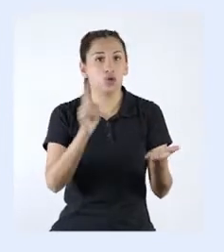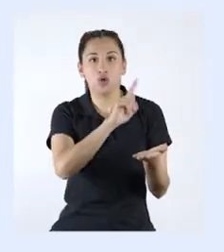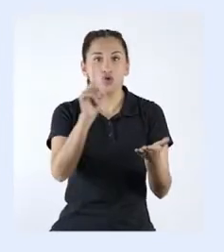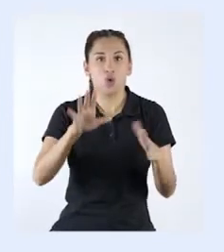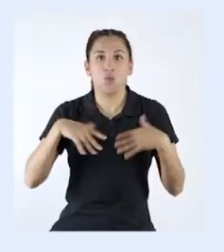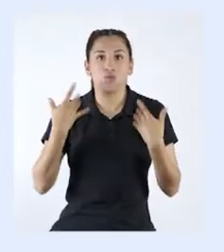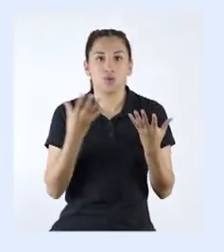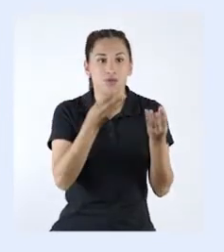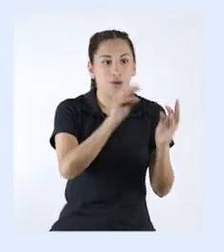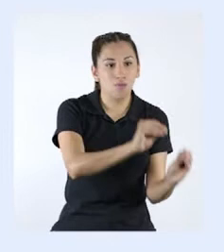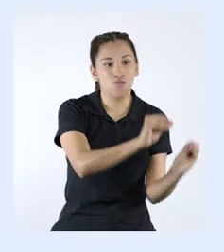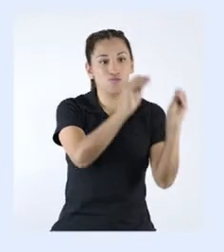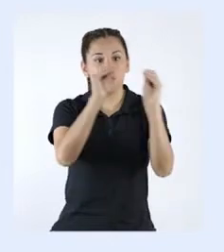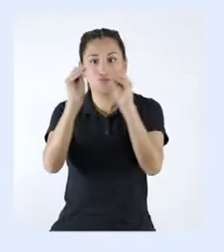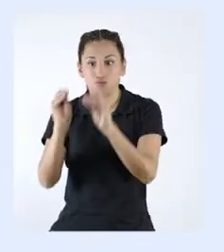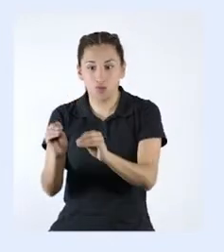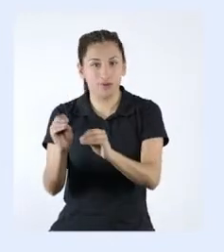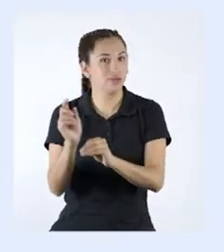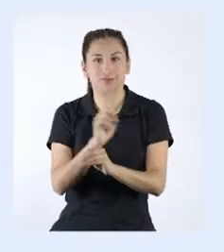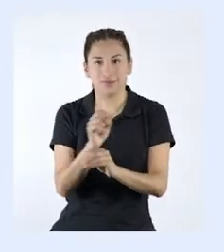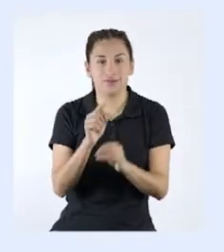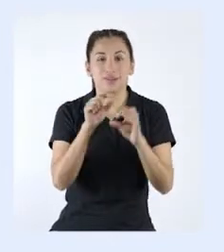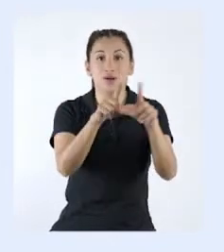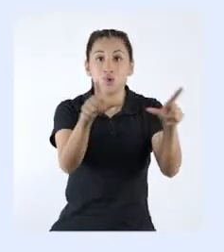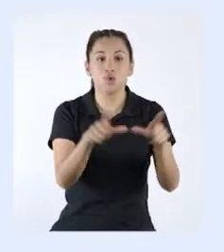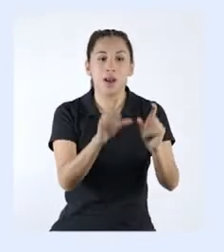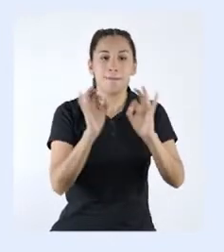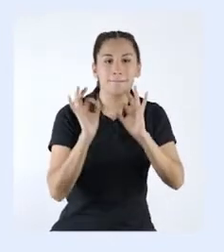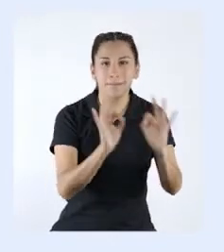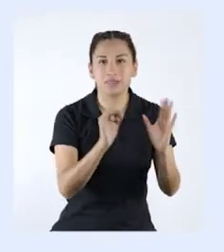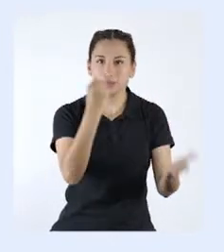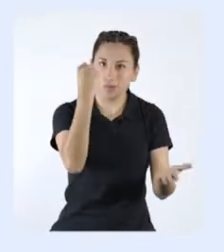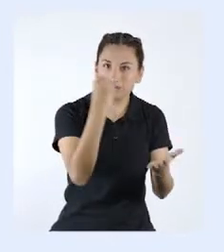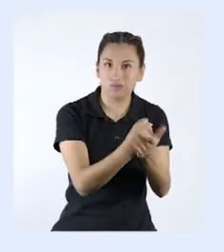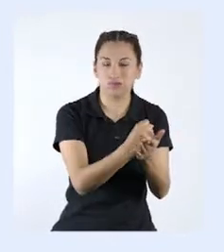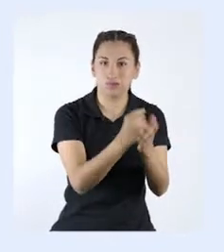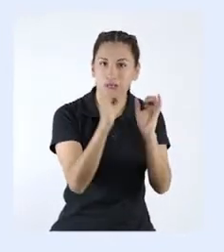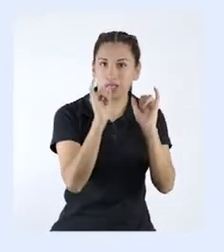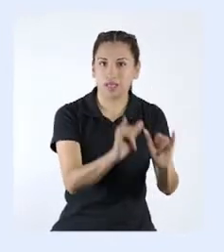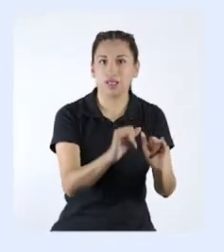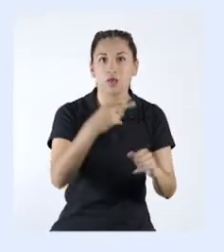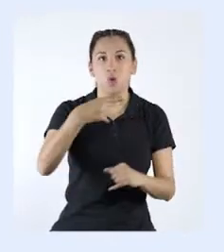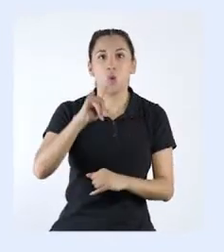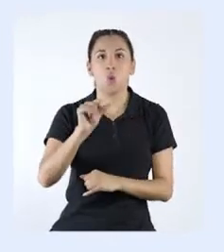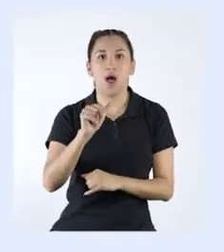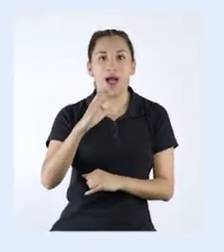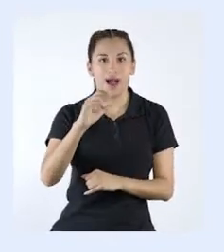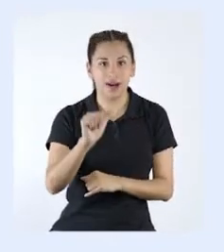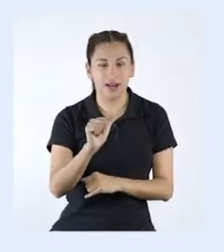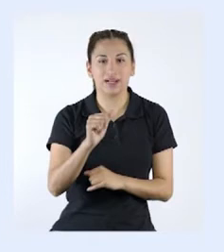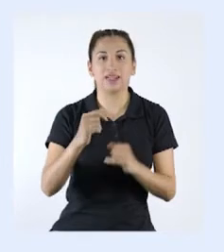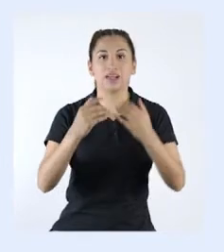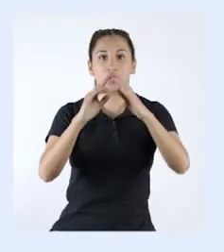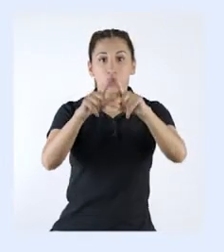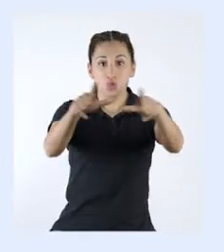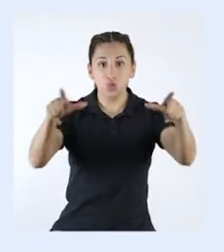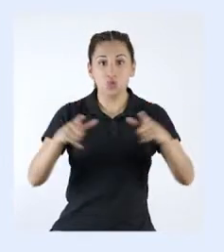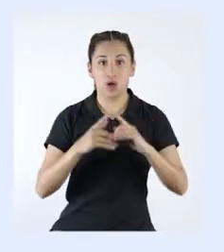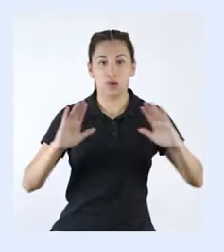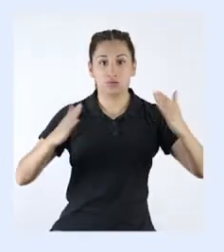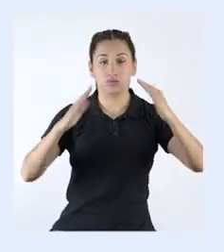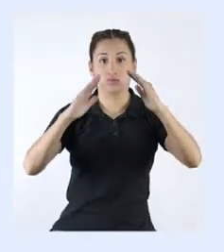no pueden trasladarse. Abarca los sitios arqueológicos, huacas, templos,